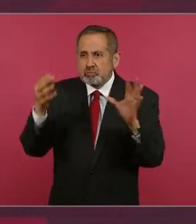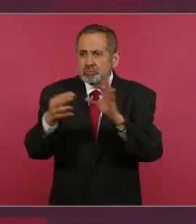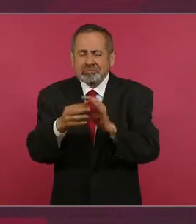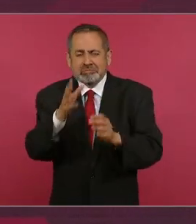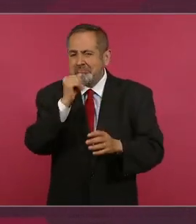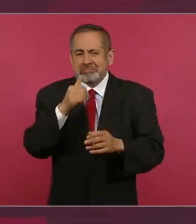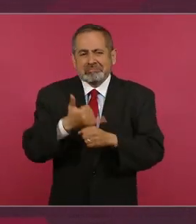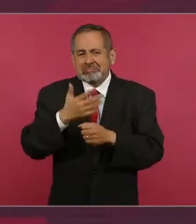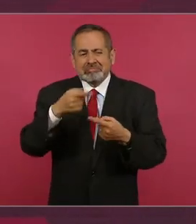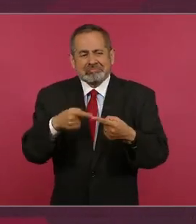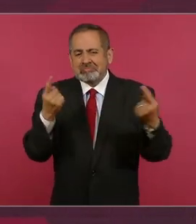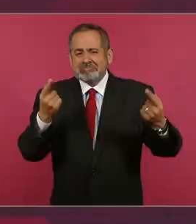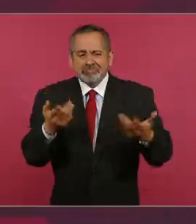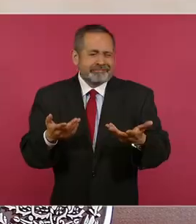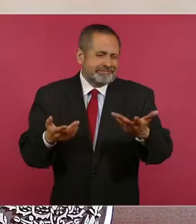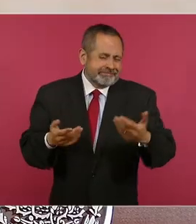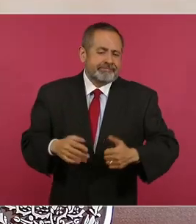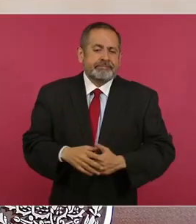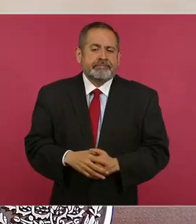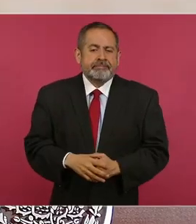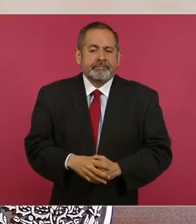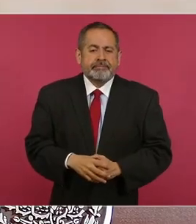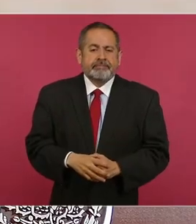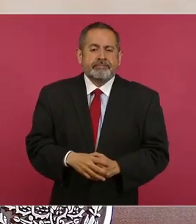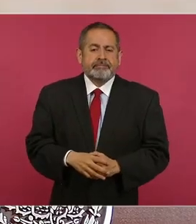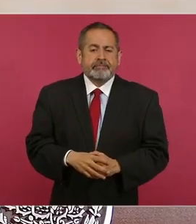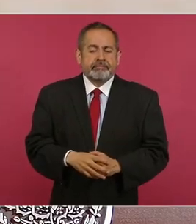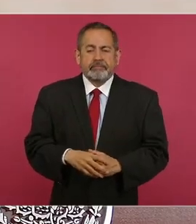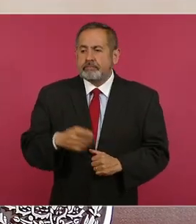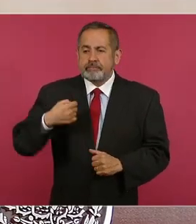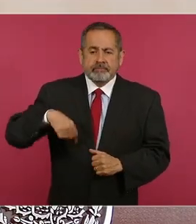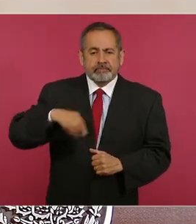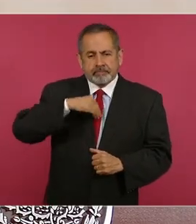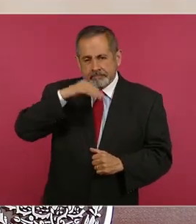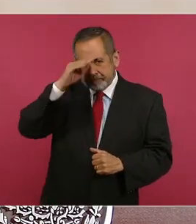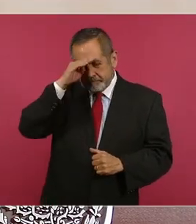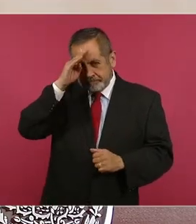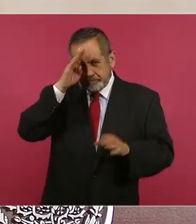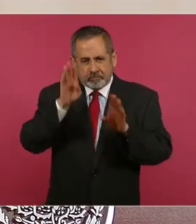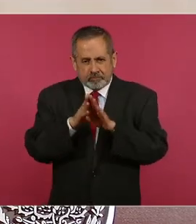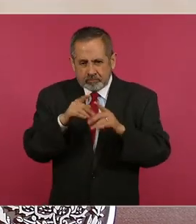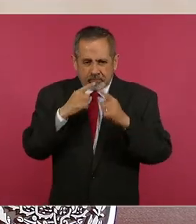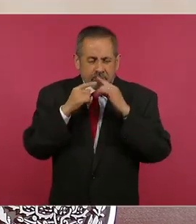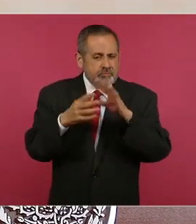formando de nuevo,